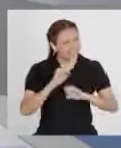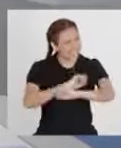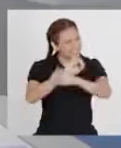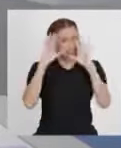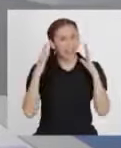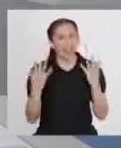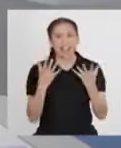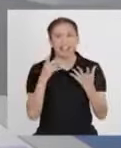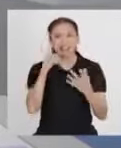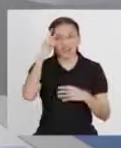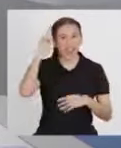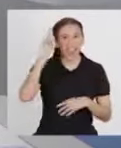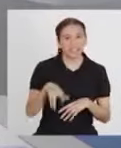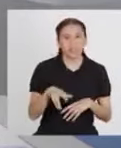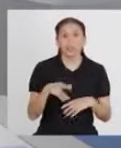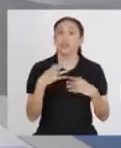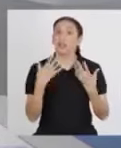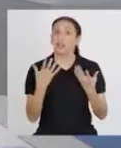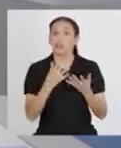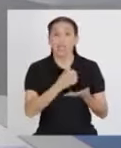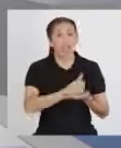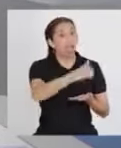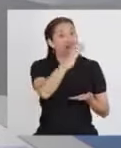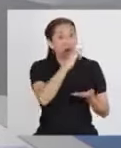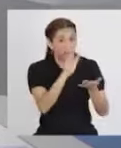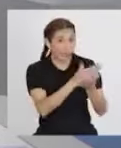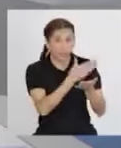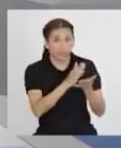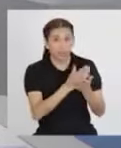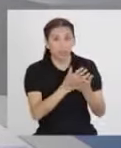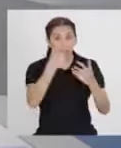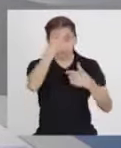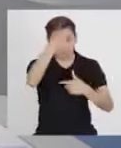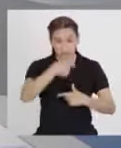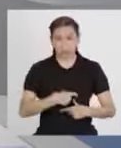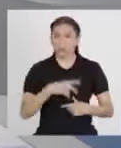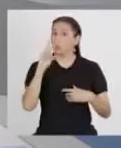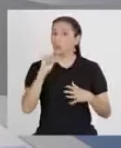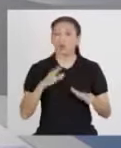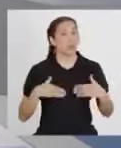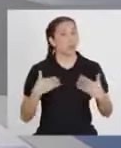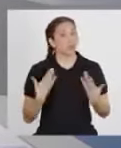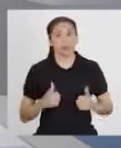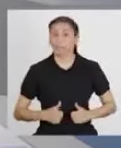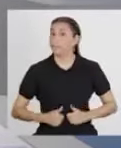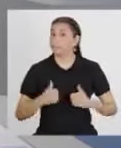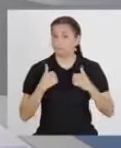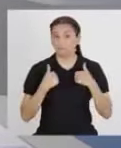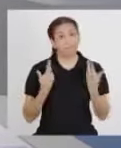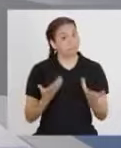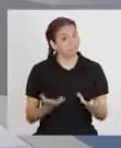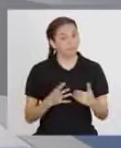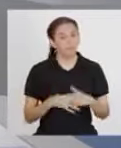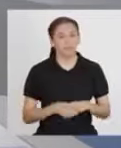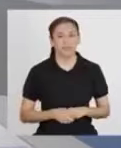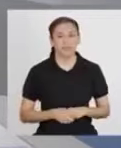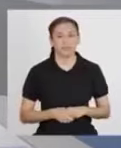¡Claro que sí, Olinda! ¡Sin agua, los seres vivos no pueden vivir!